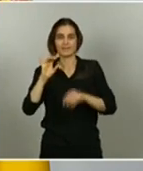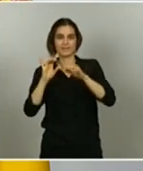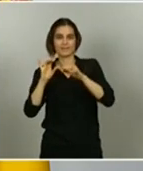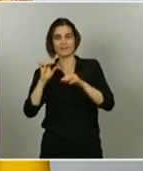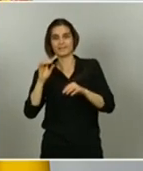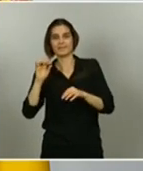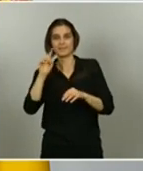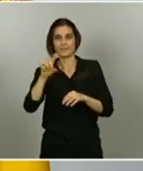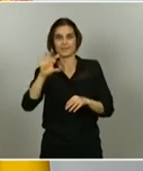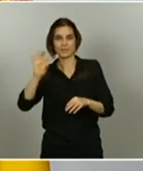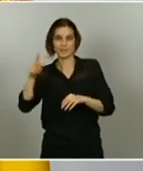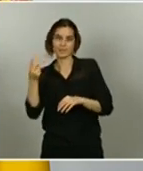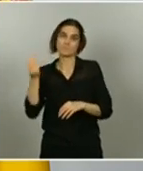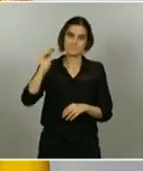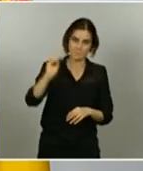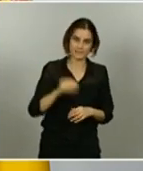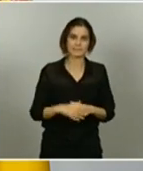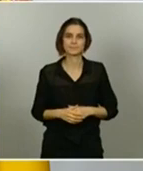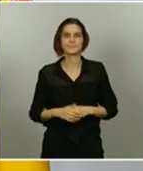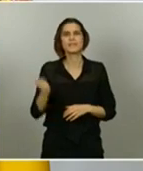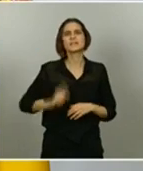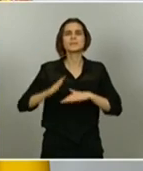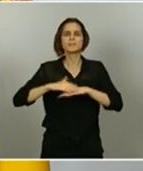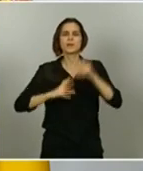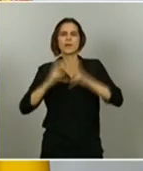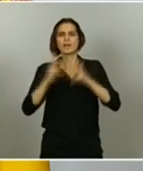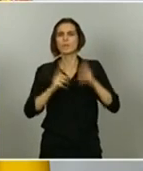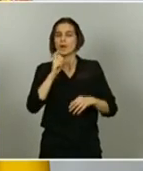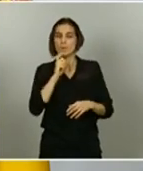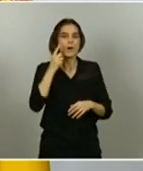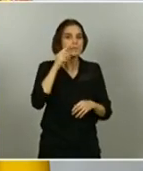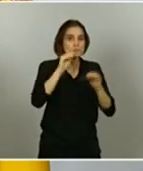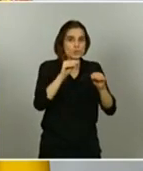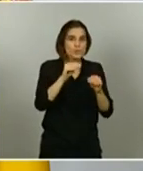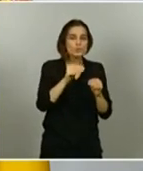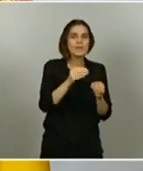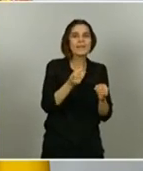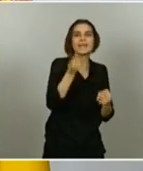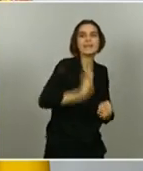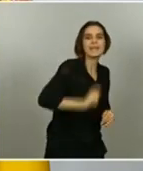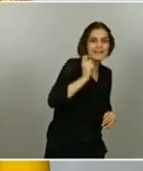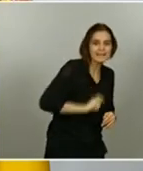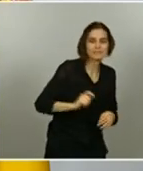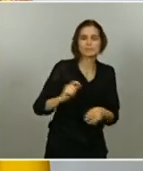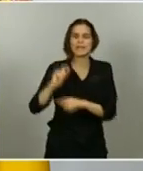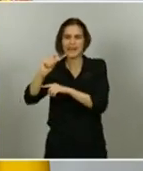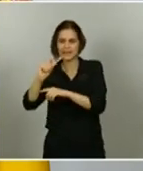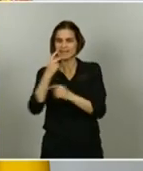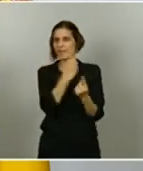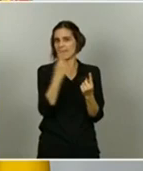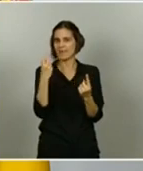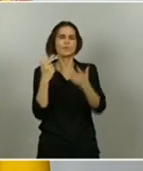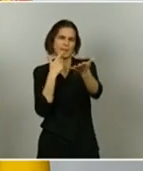diferencia entre los ingresos mensuales de la persona o unidad de convivencia y la renta garantizada en cada caso. Les pongo un ejemplo para entenderlo bien.